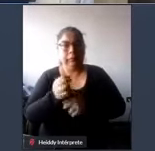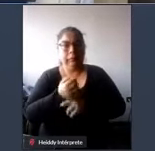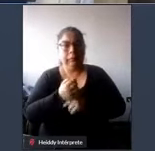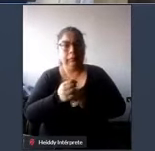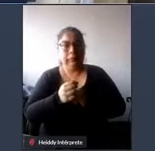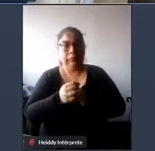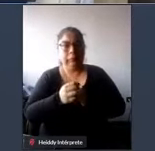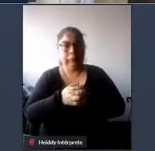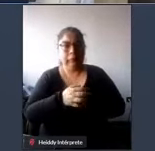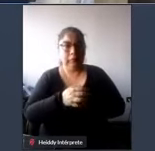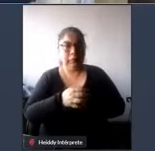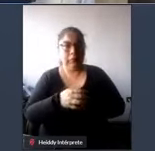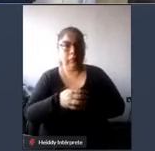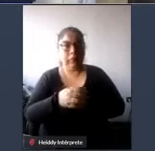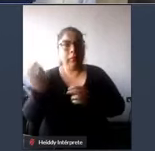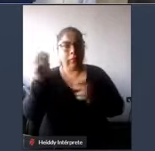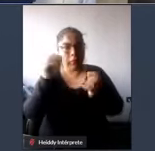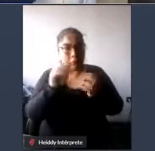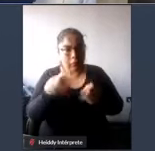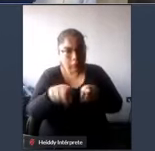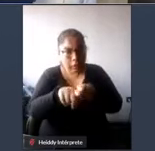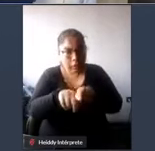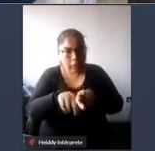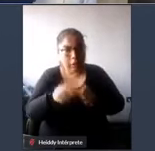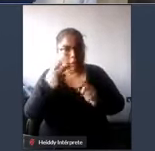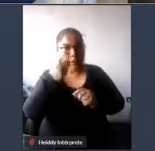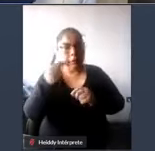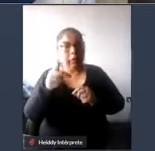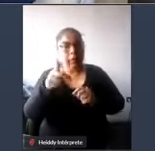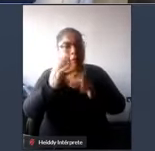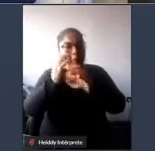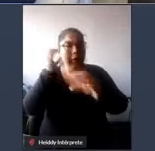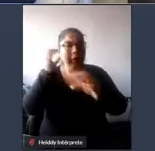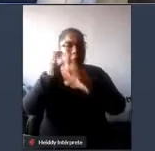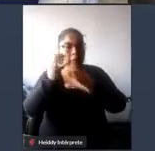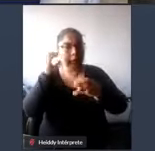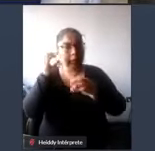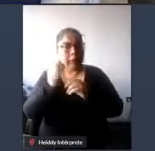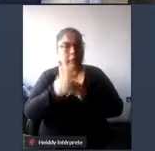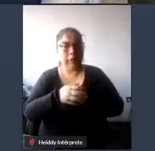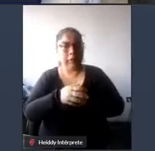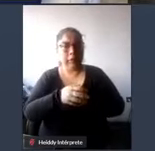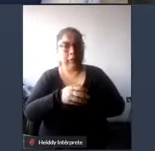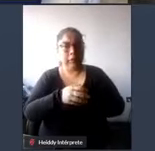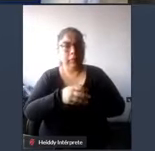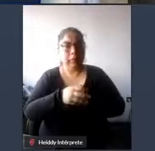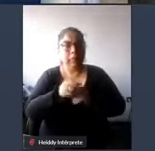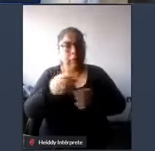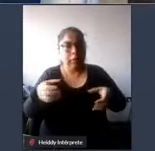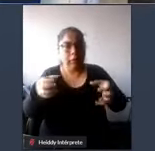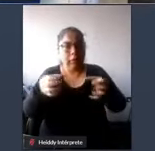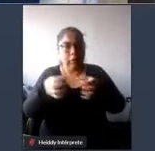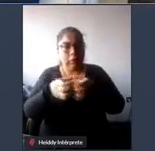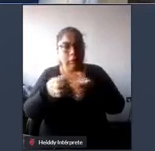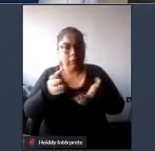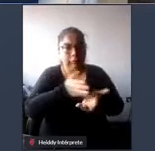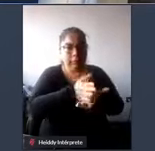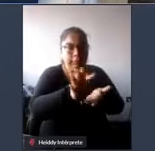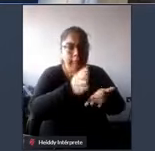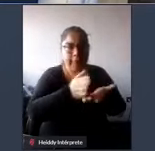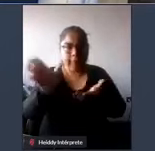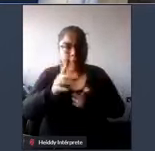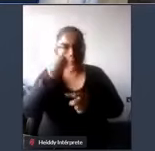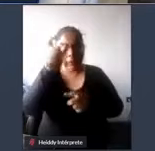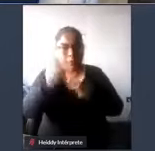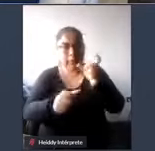relacionado principalmente con la movilidad urbana que es el conjunto de desplazamiento de personas